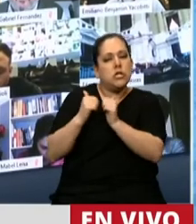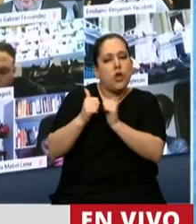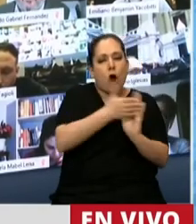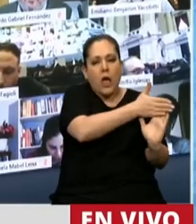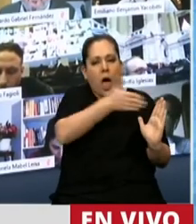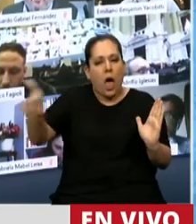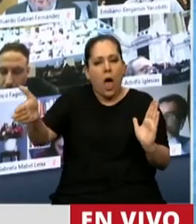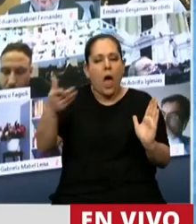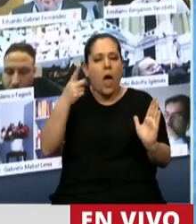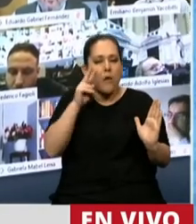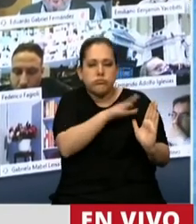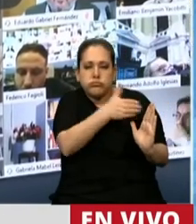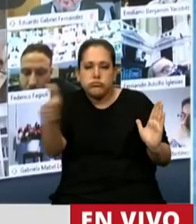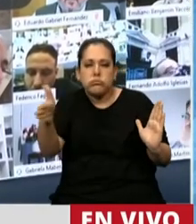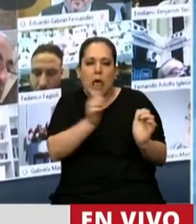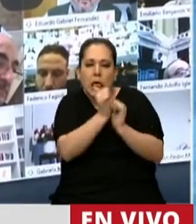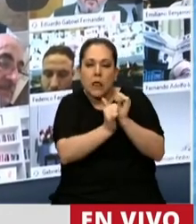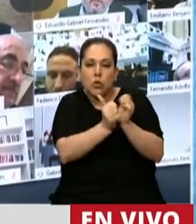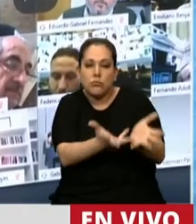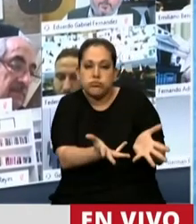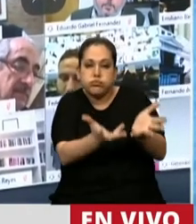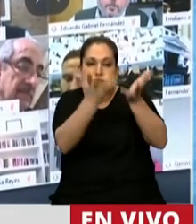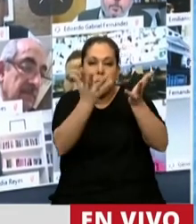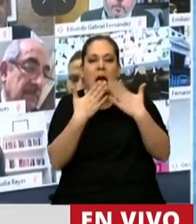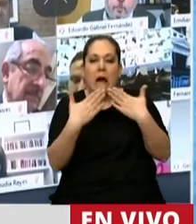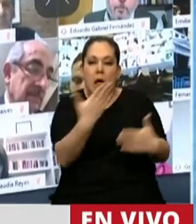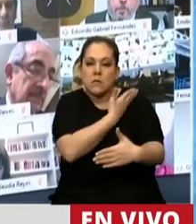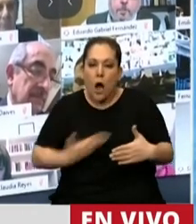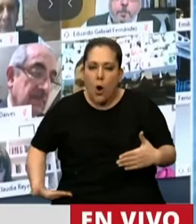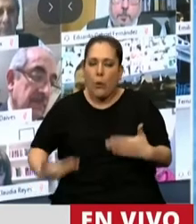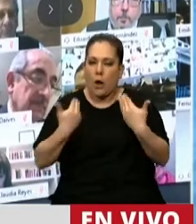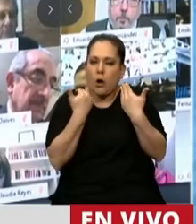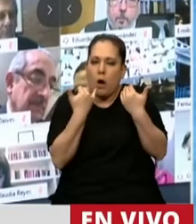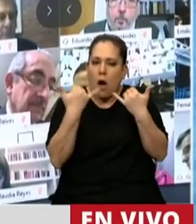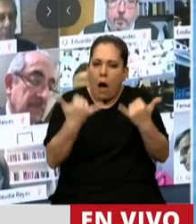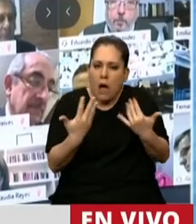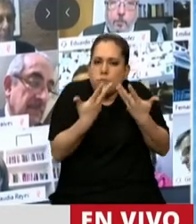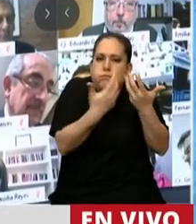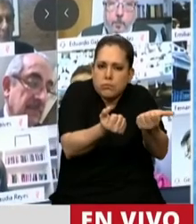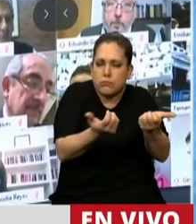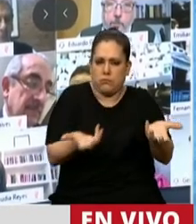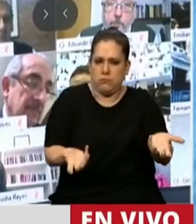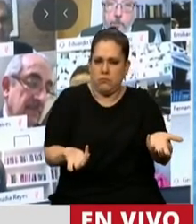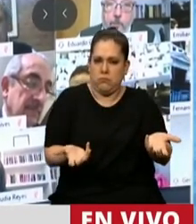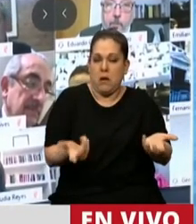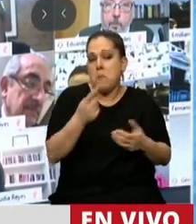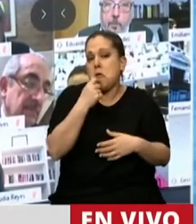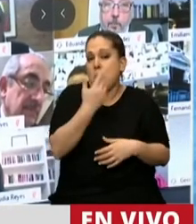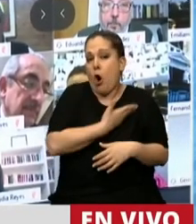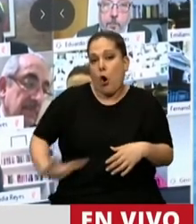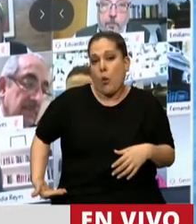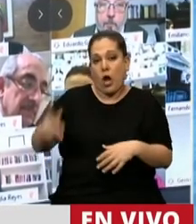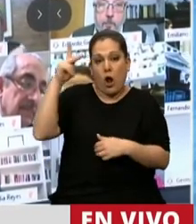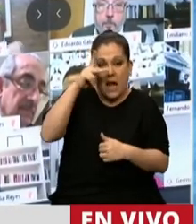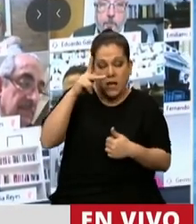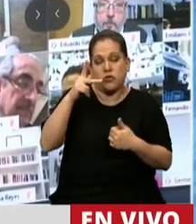que la industria creció cuando hubieron gobiernos que acompañaron y que apostaron. El gobierno de Néstor Kirchner